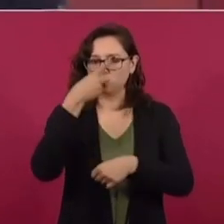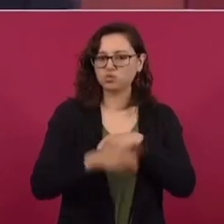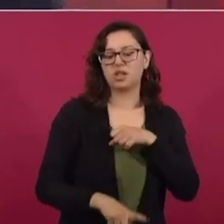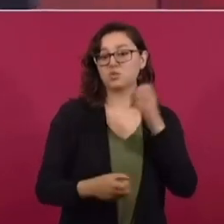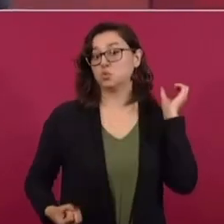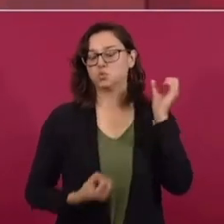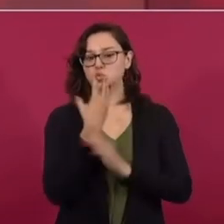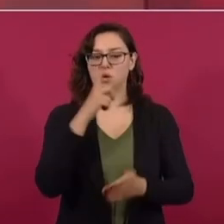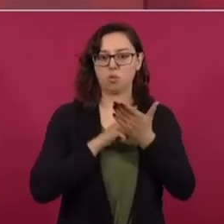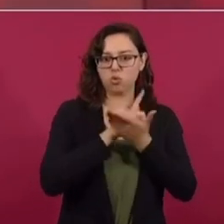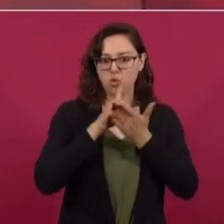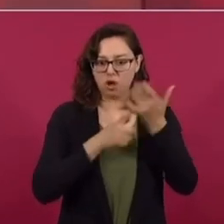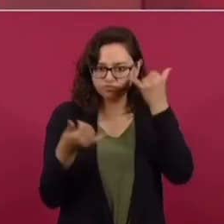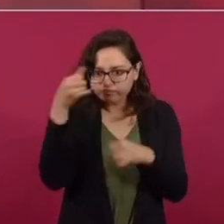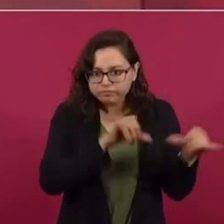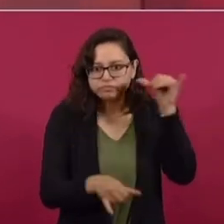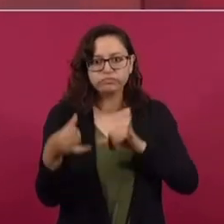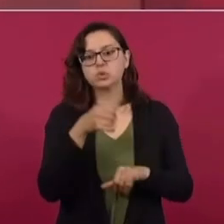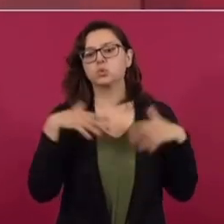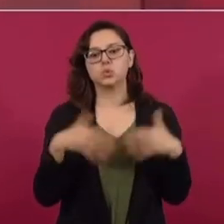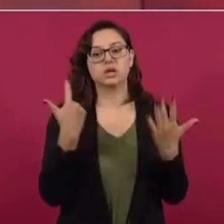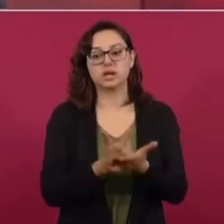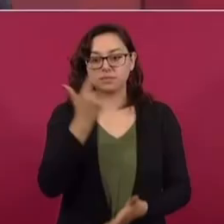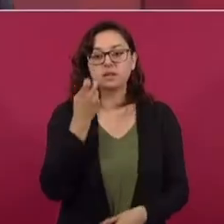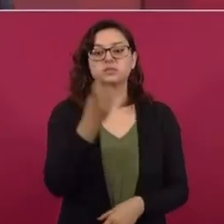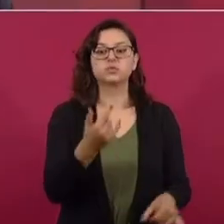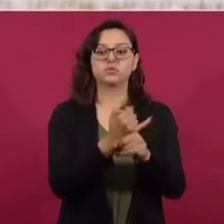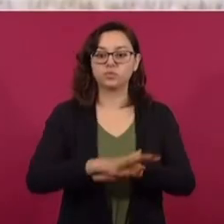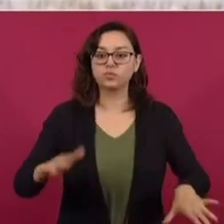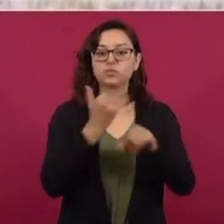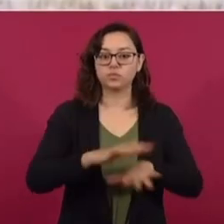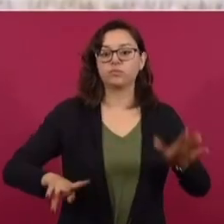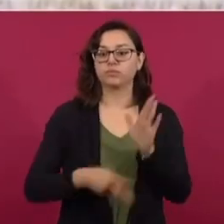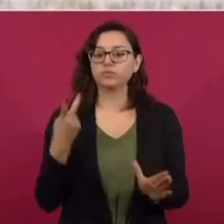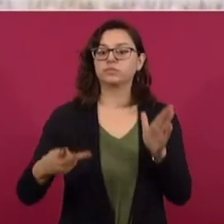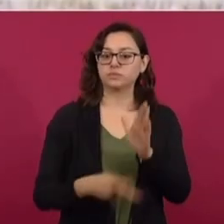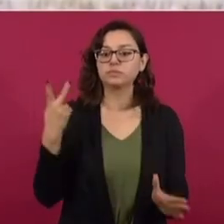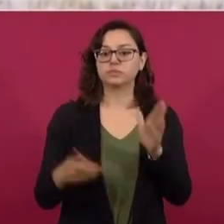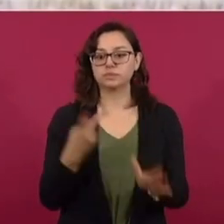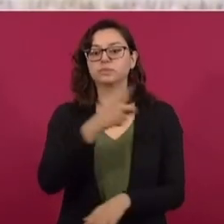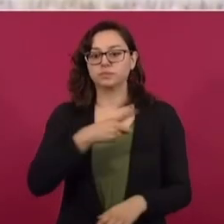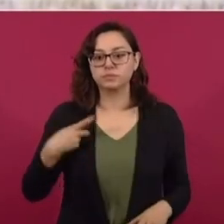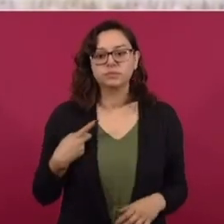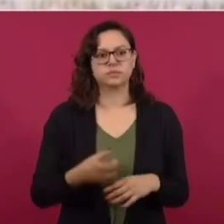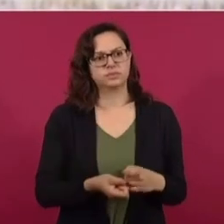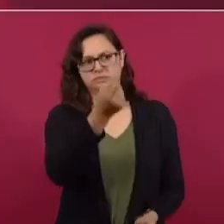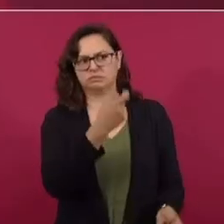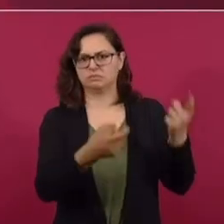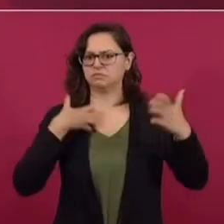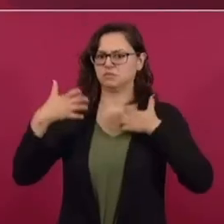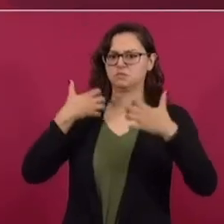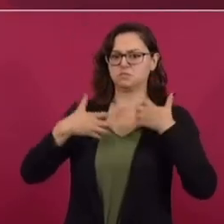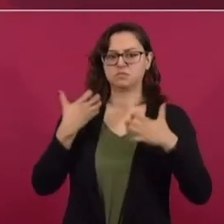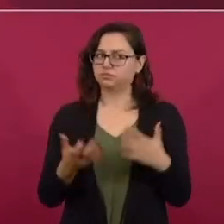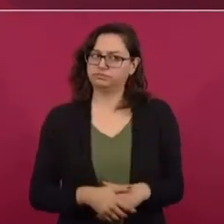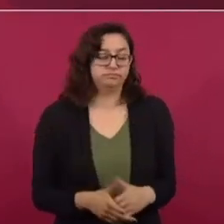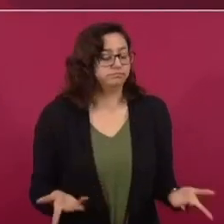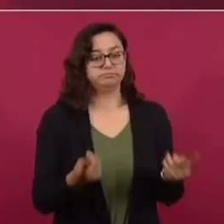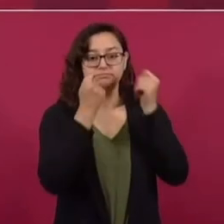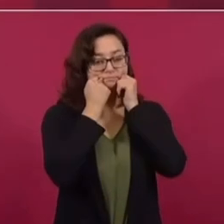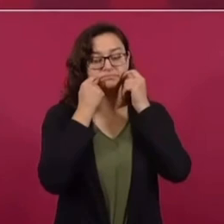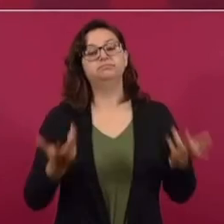químicas destruyen y tenemos que dar información y aunque se enojen, no seguir solo